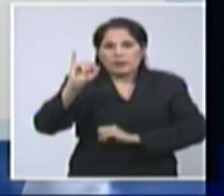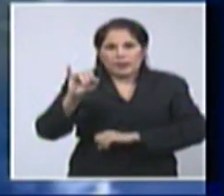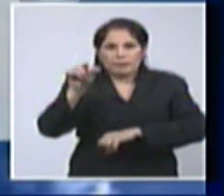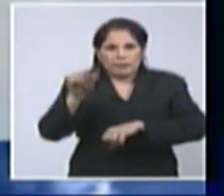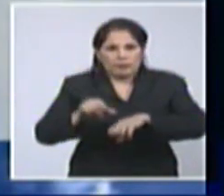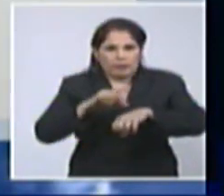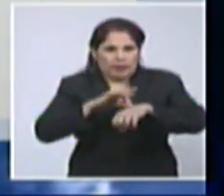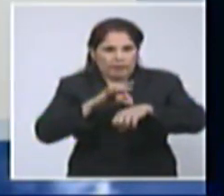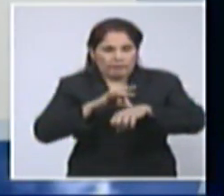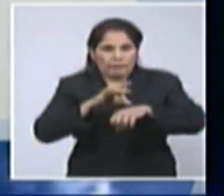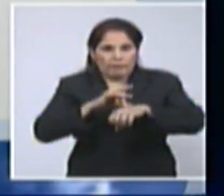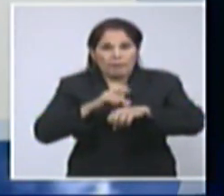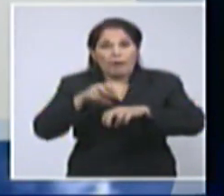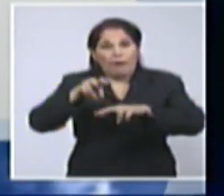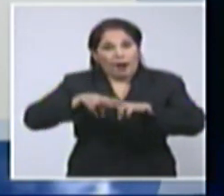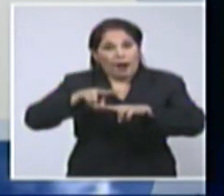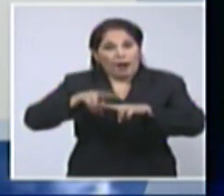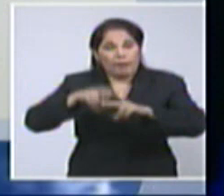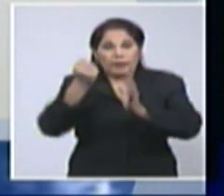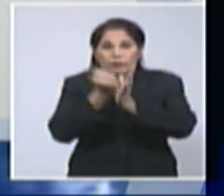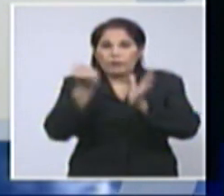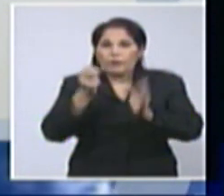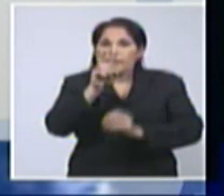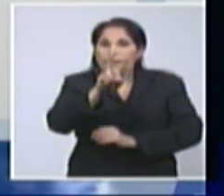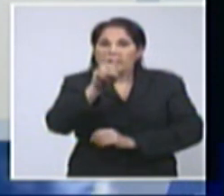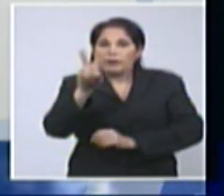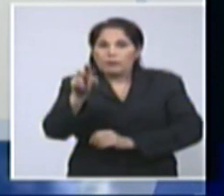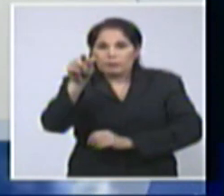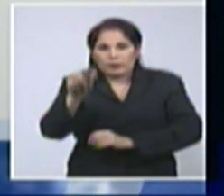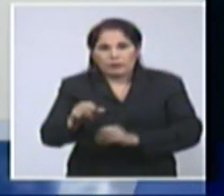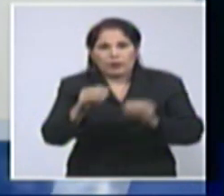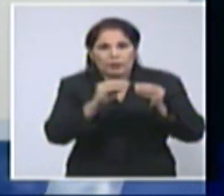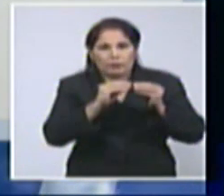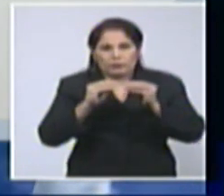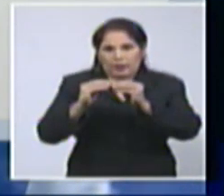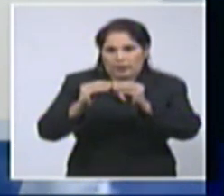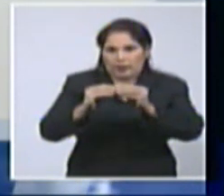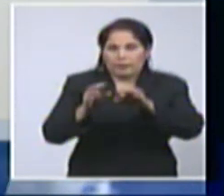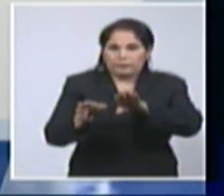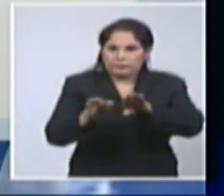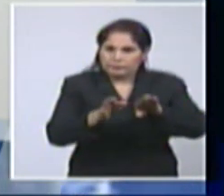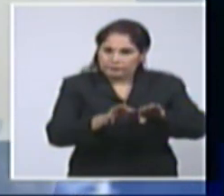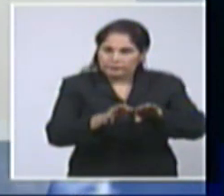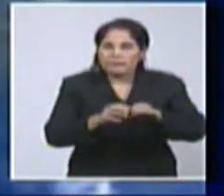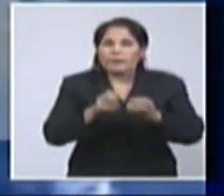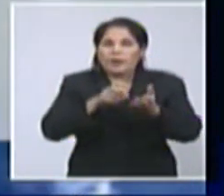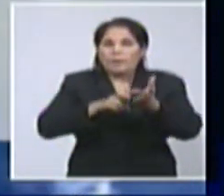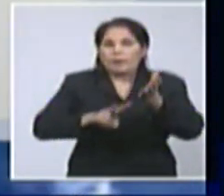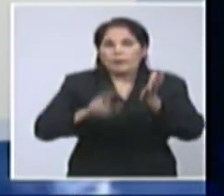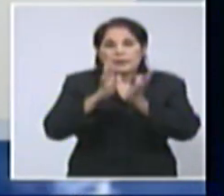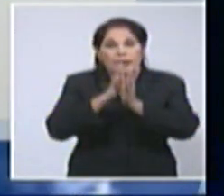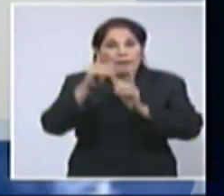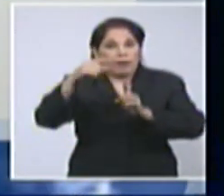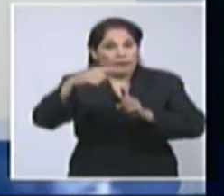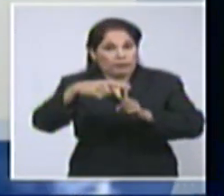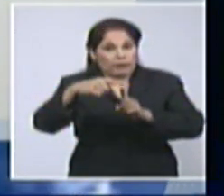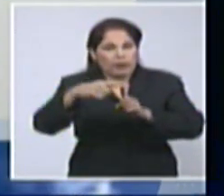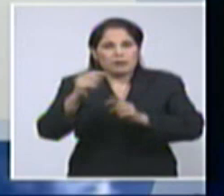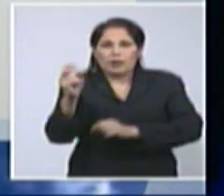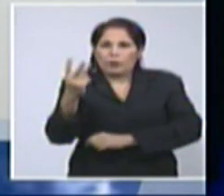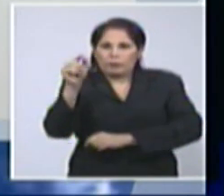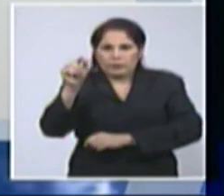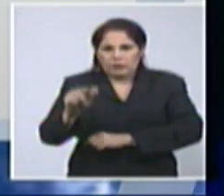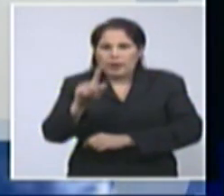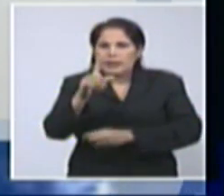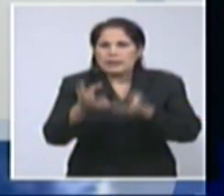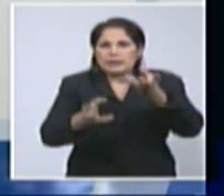Por su parte, La Habana confirma 22 contagiados. En la provincia de Matanza se confirmaron 2 casos. Cienfuegos